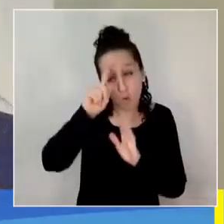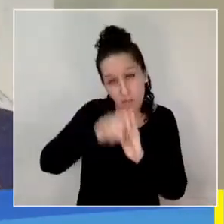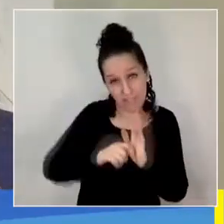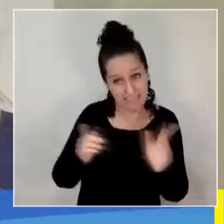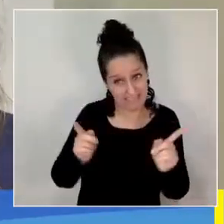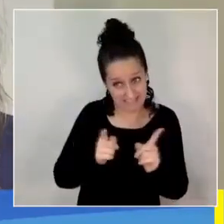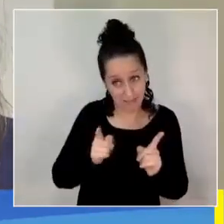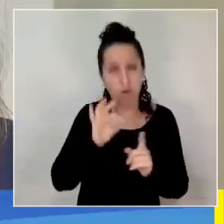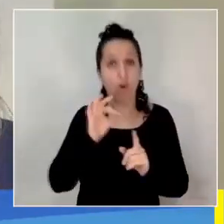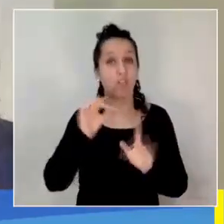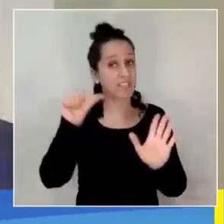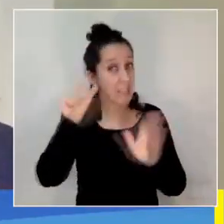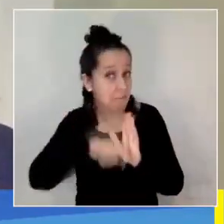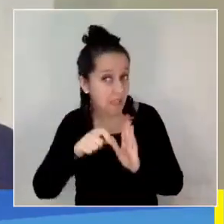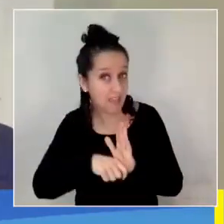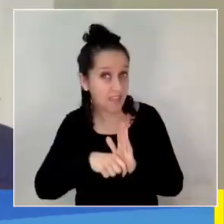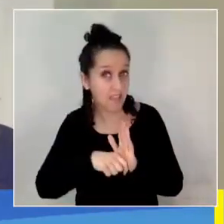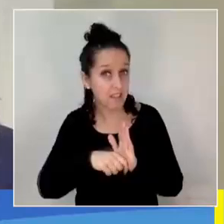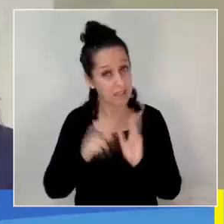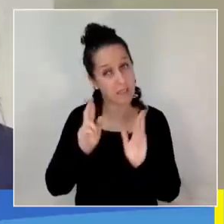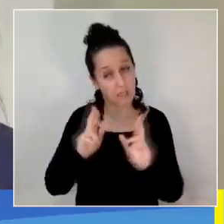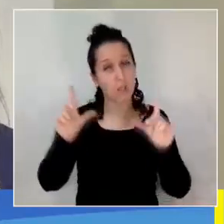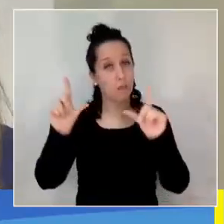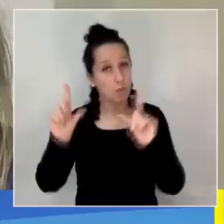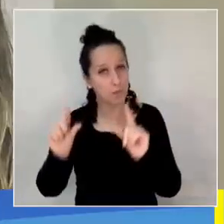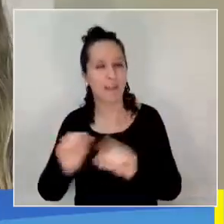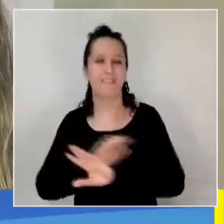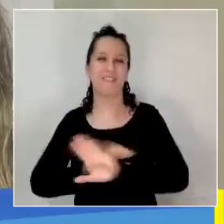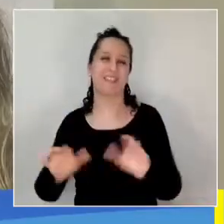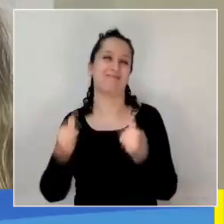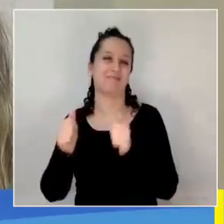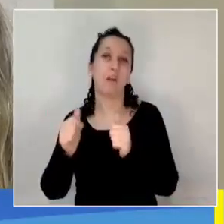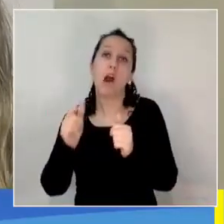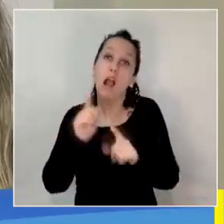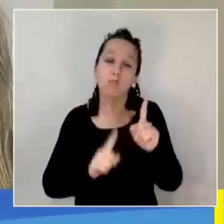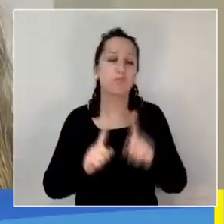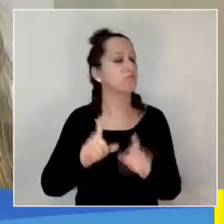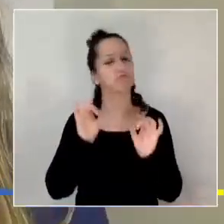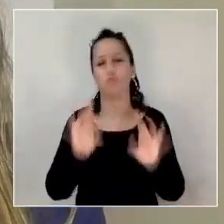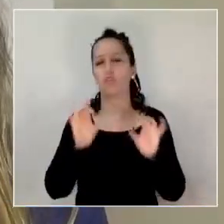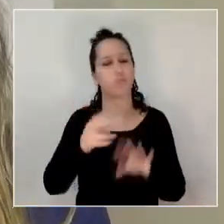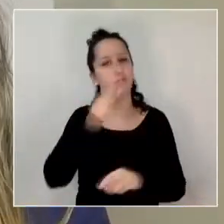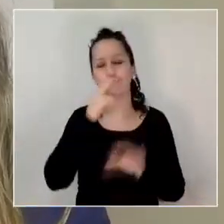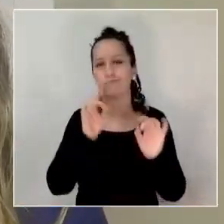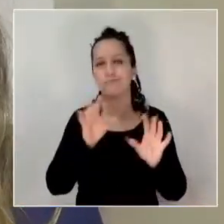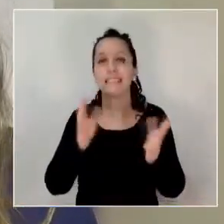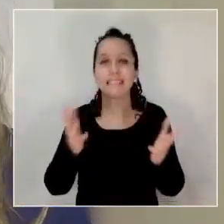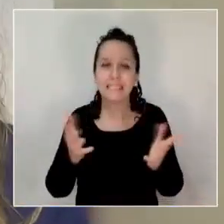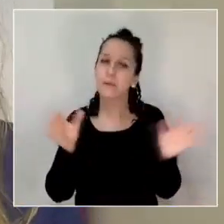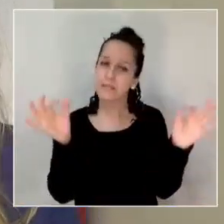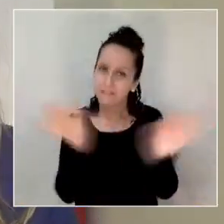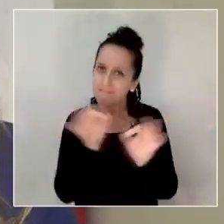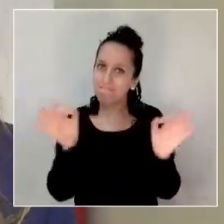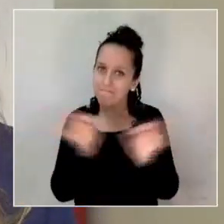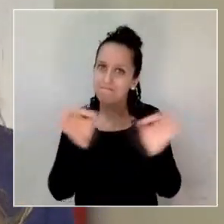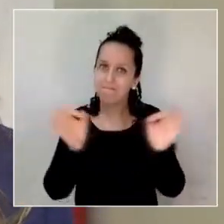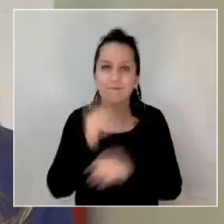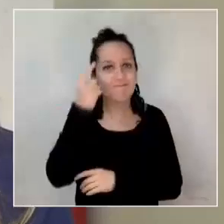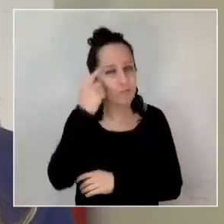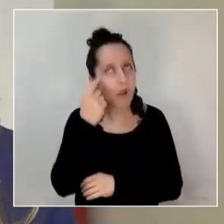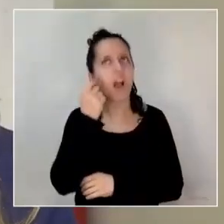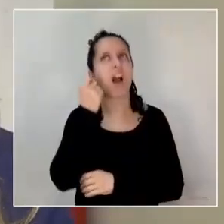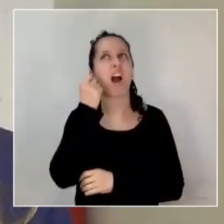meses, o definitivamente si nuestro usuario no quiere dejar de fumar, buscamos estrategias para lograr que él vaya tomando conocimiento y